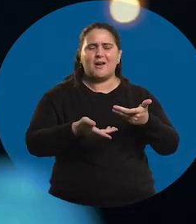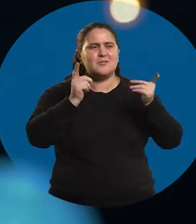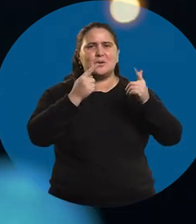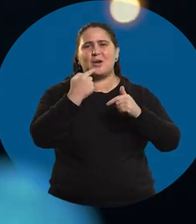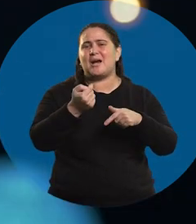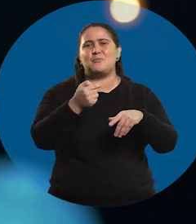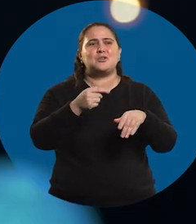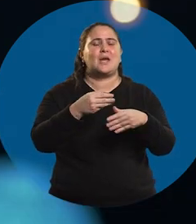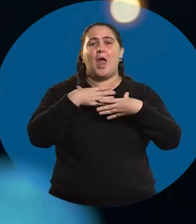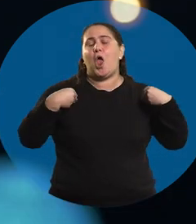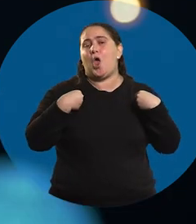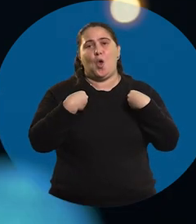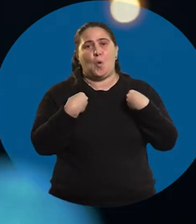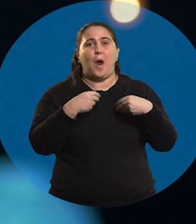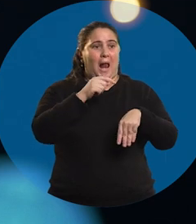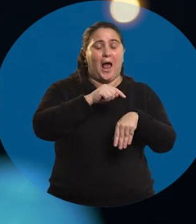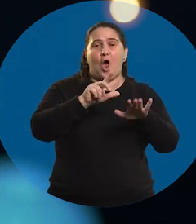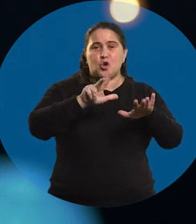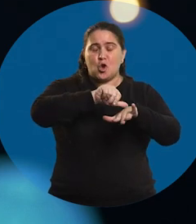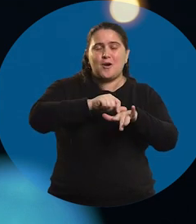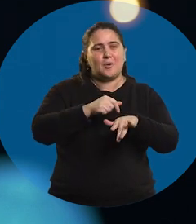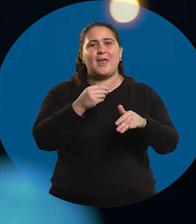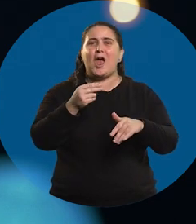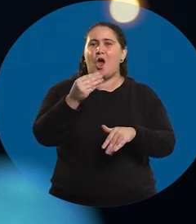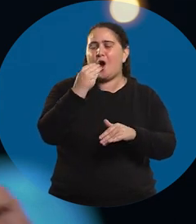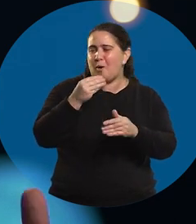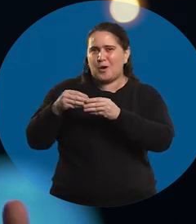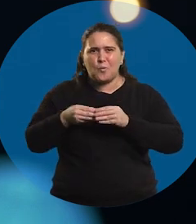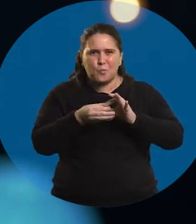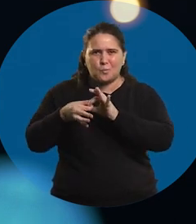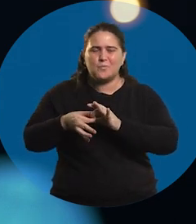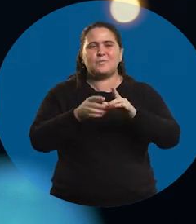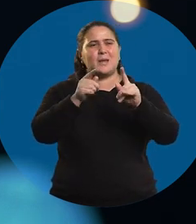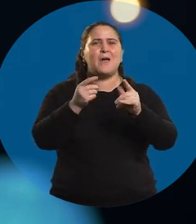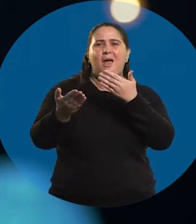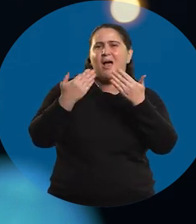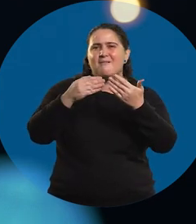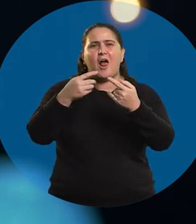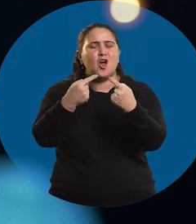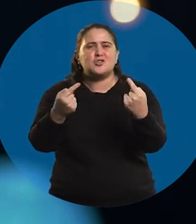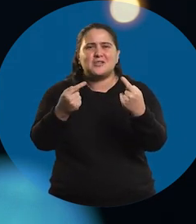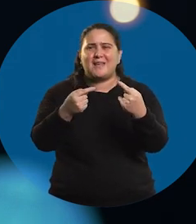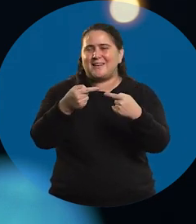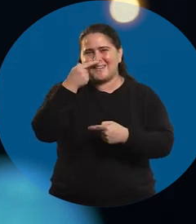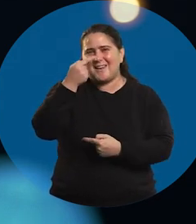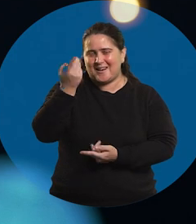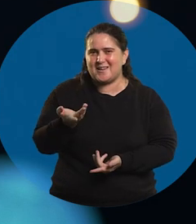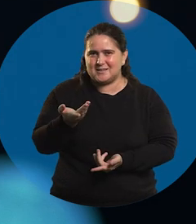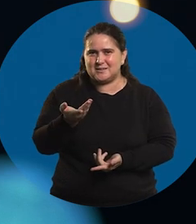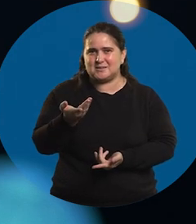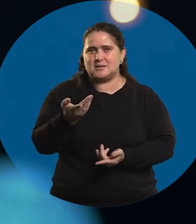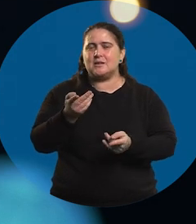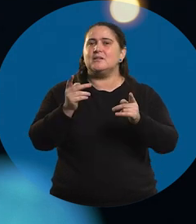de si estamos en una escuela de tiempo completo, ir a comer un plato de comida juntos, de mendar juntos, de discutir de cosas que a nosotros nos